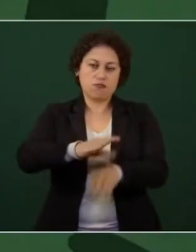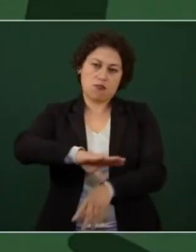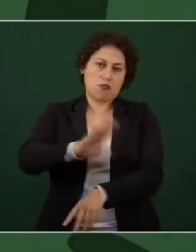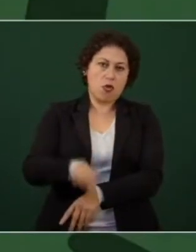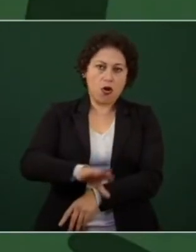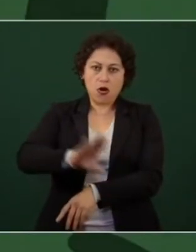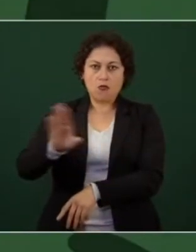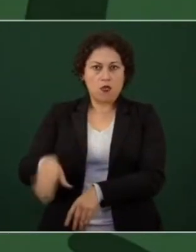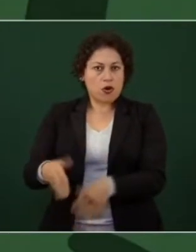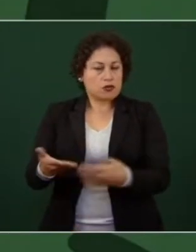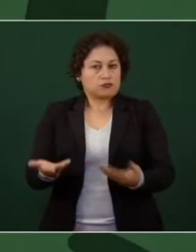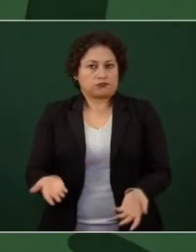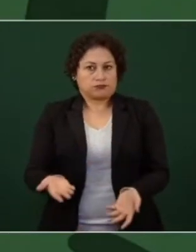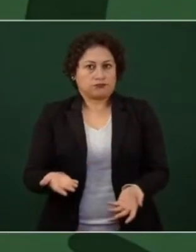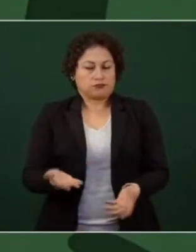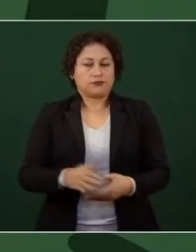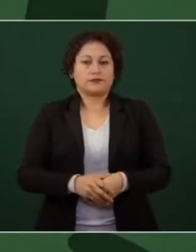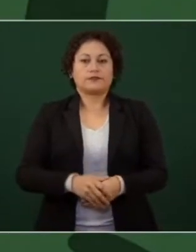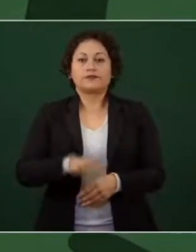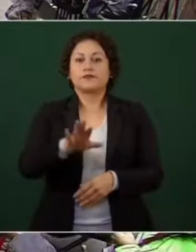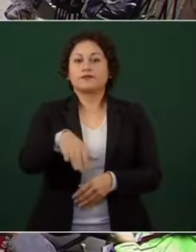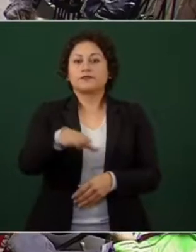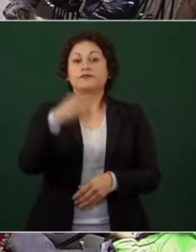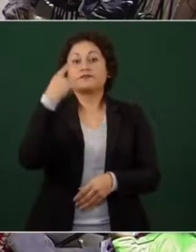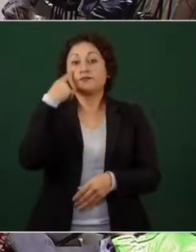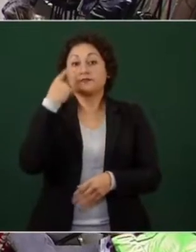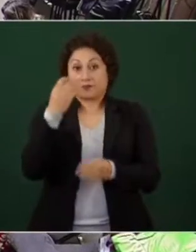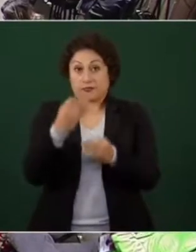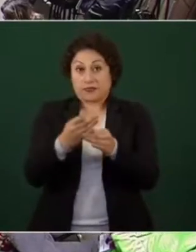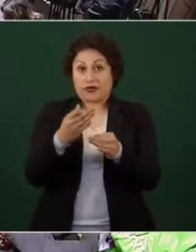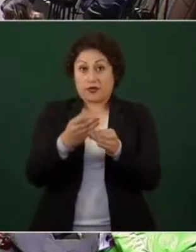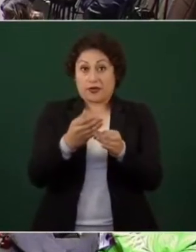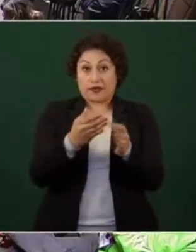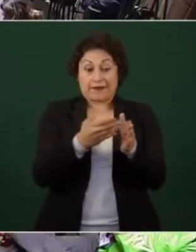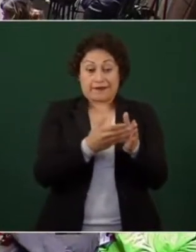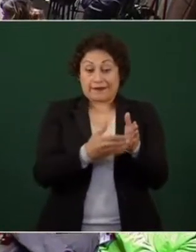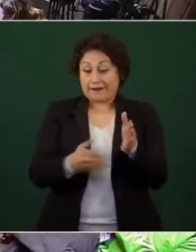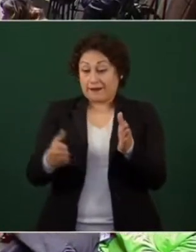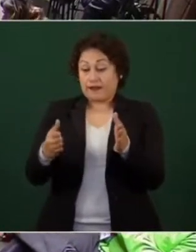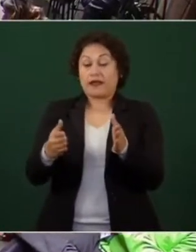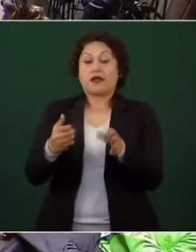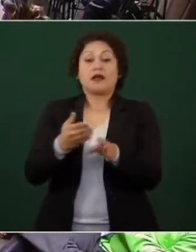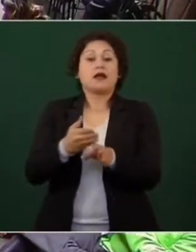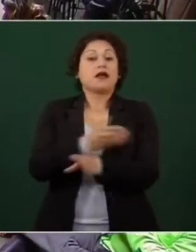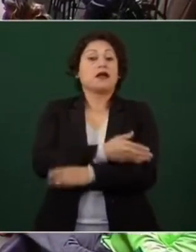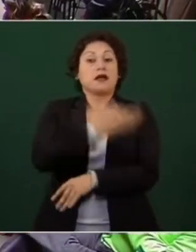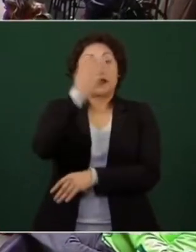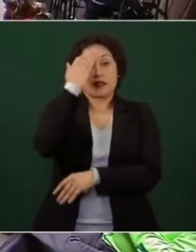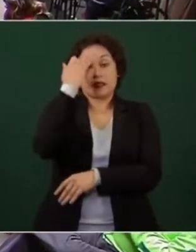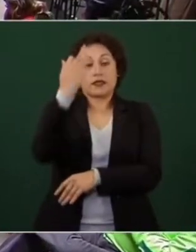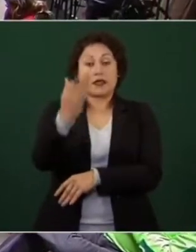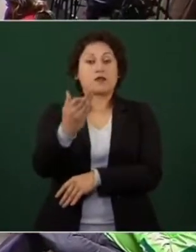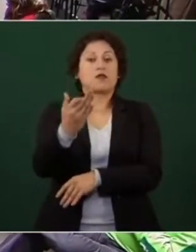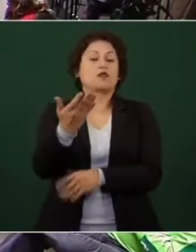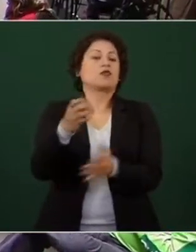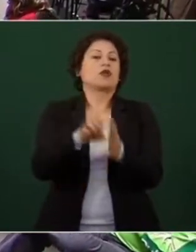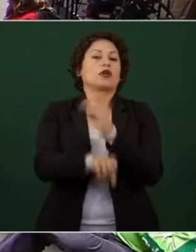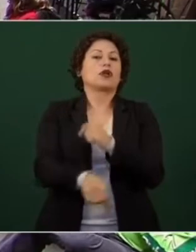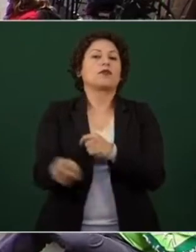como se llama siglo XIX así se llamaba un periódico